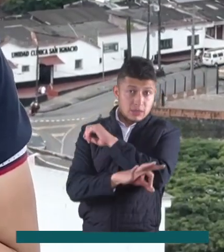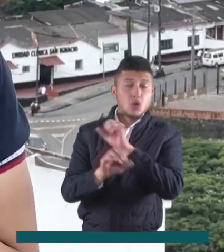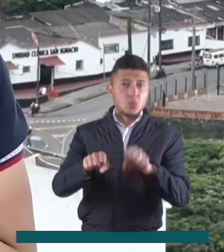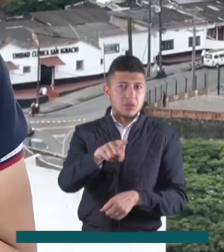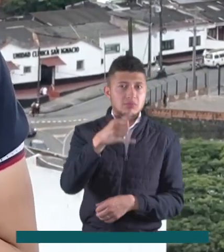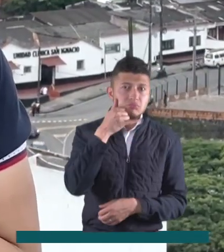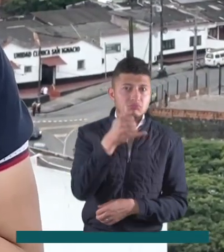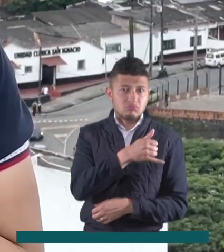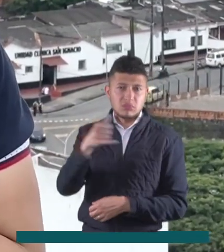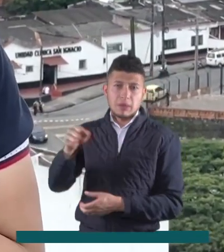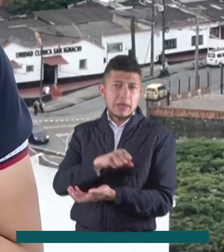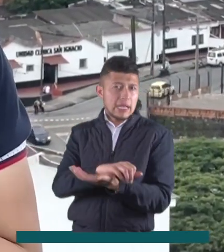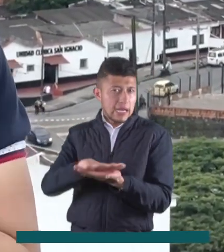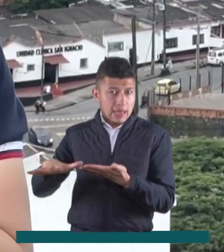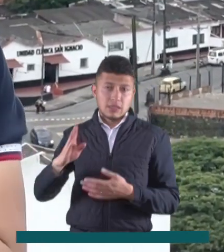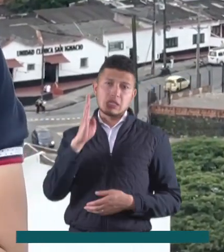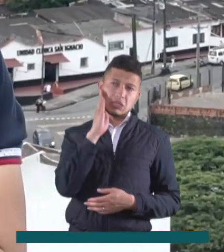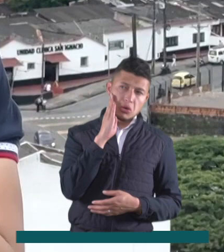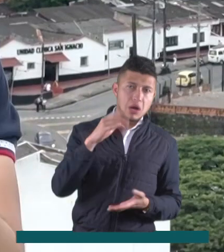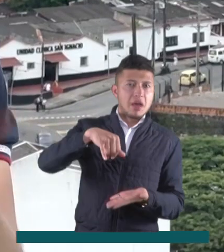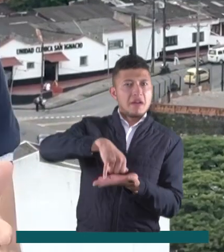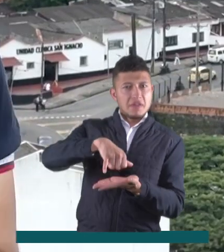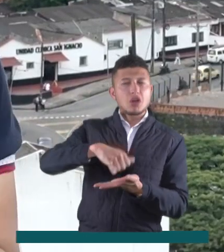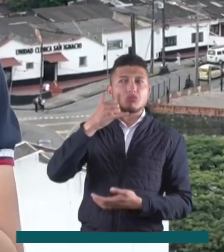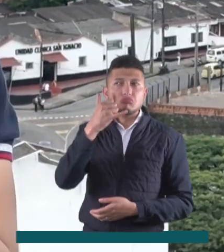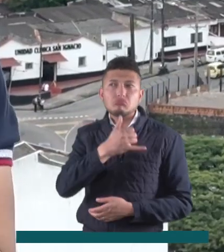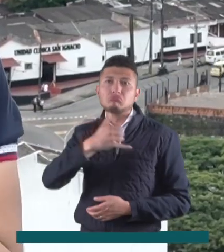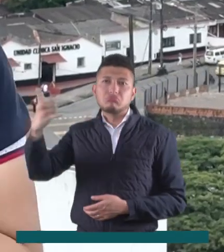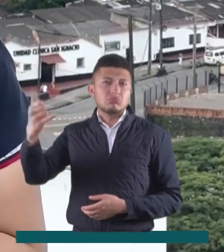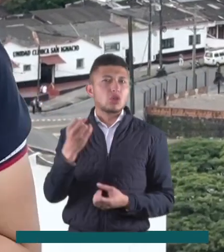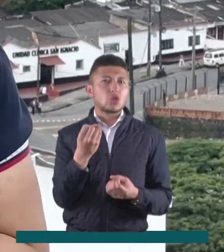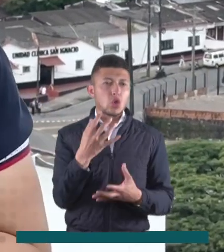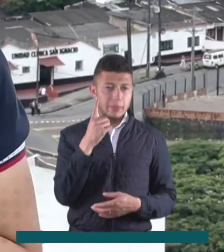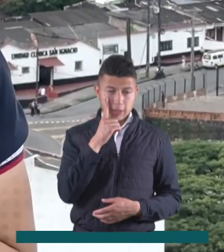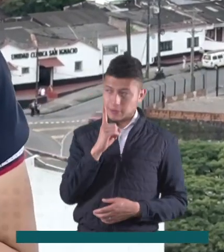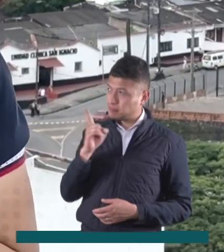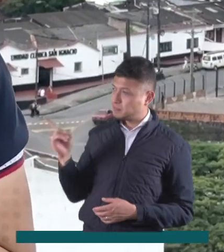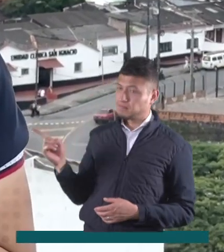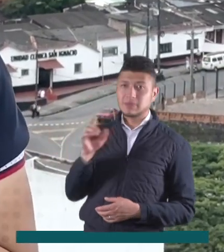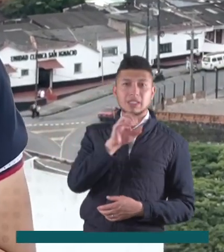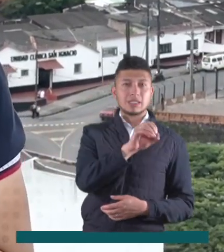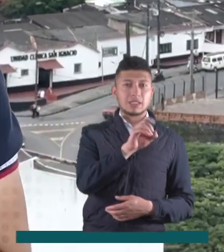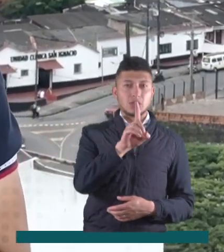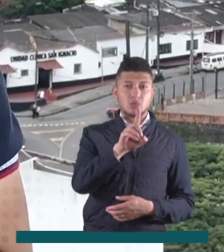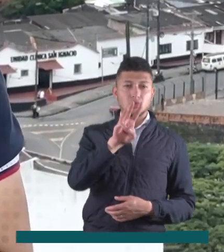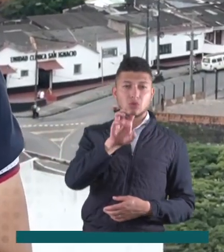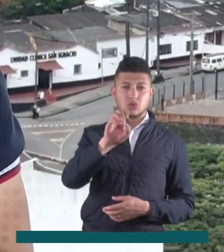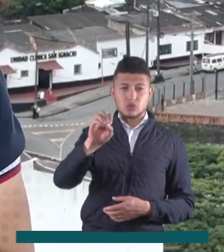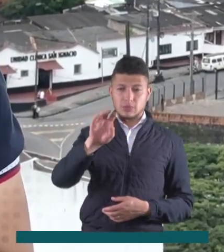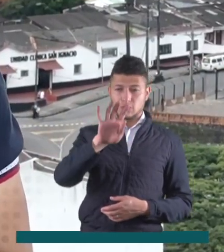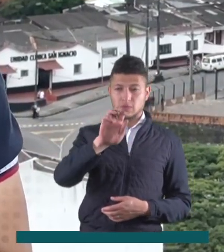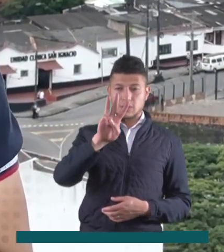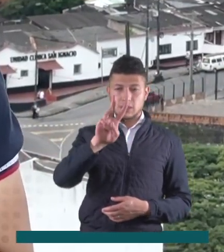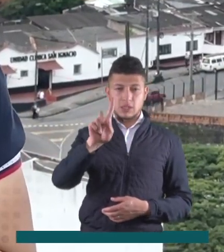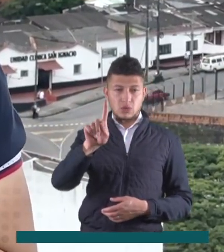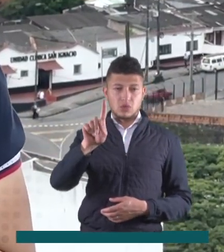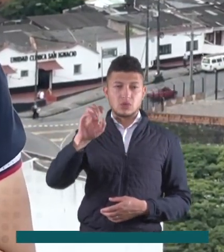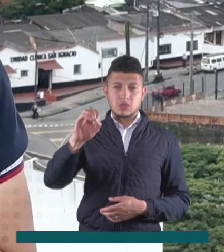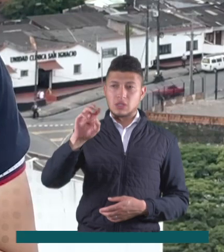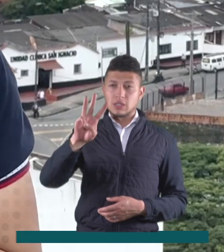psicológica puede comunicarse a la línea gratuita desde un celular o un fijo 018931-035.